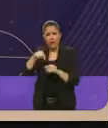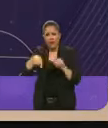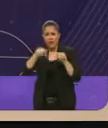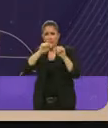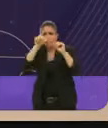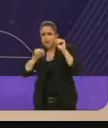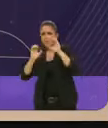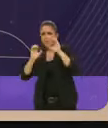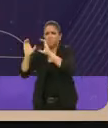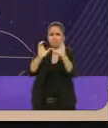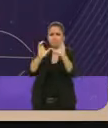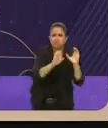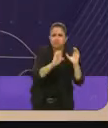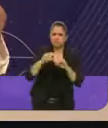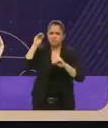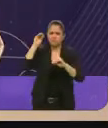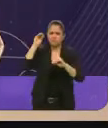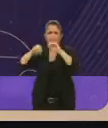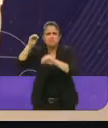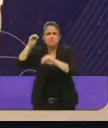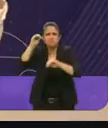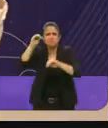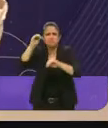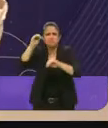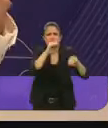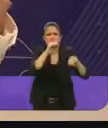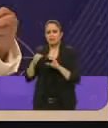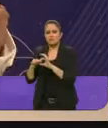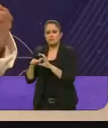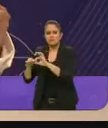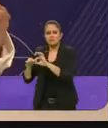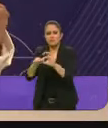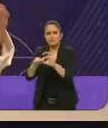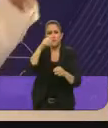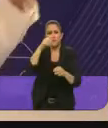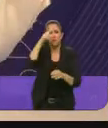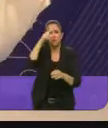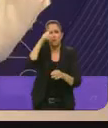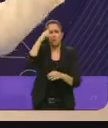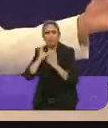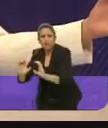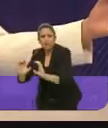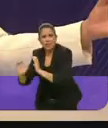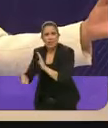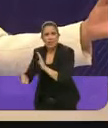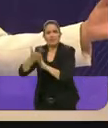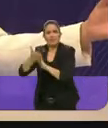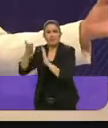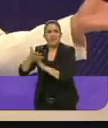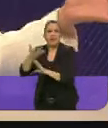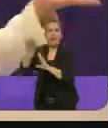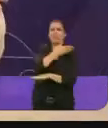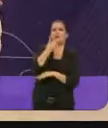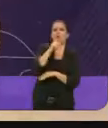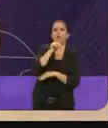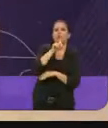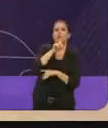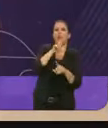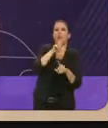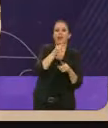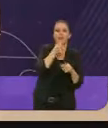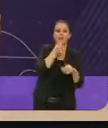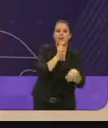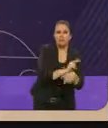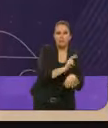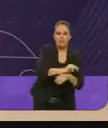Vamos a construir una gran red de centros de desarrollo infantil, antes mal llamadas guarderías, porque a los niños